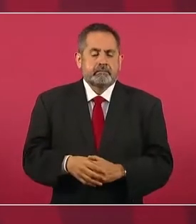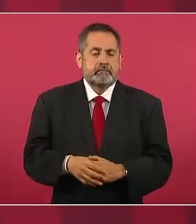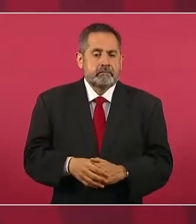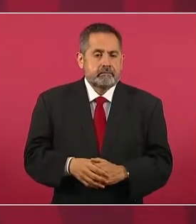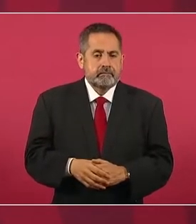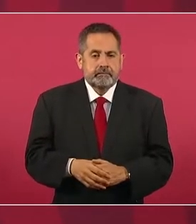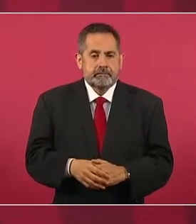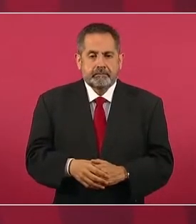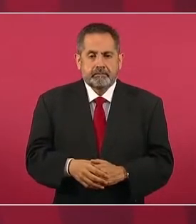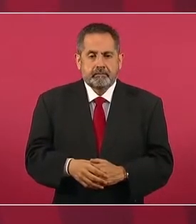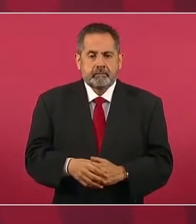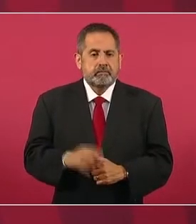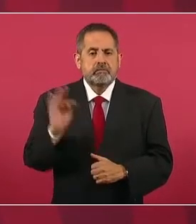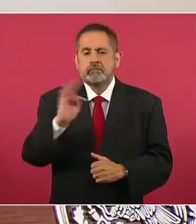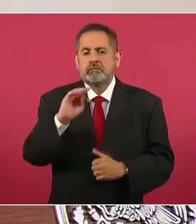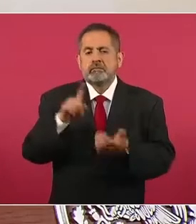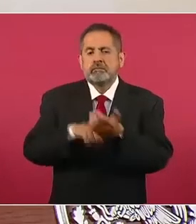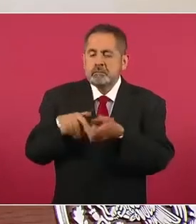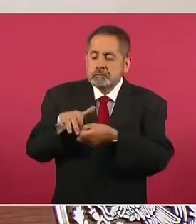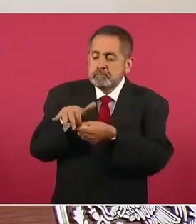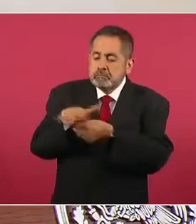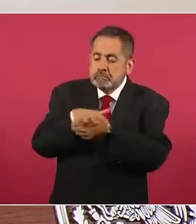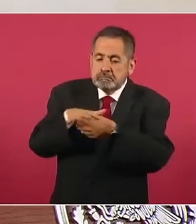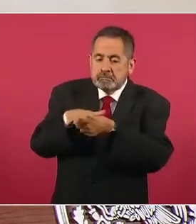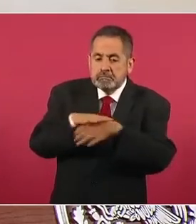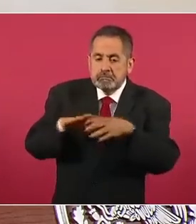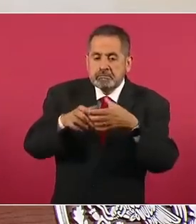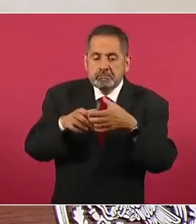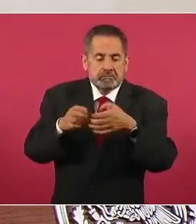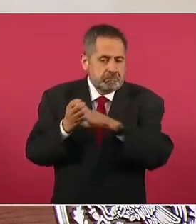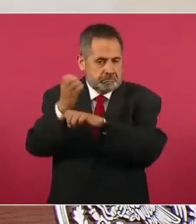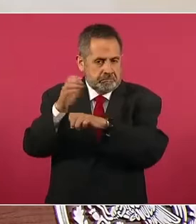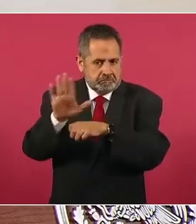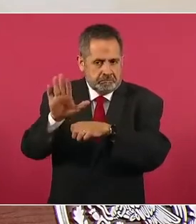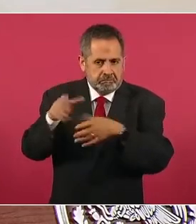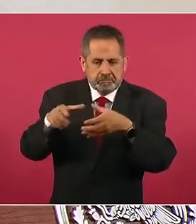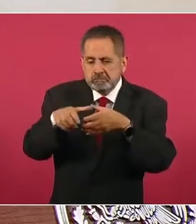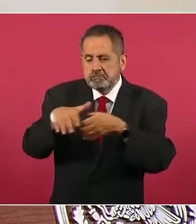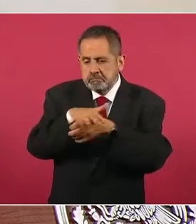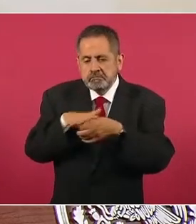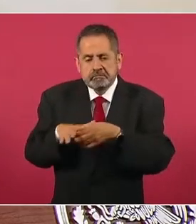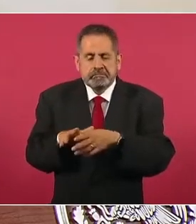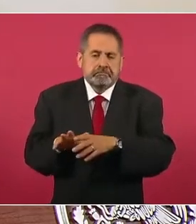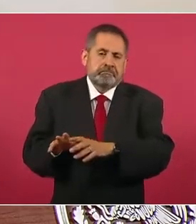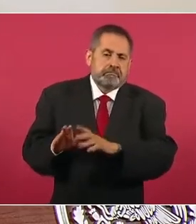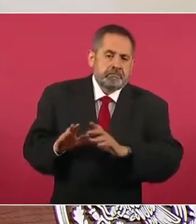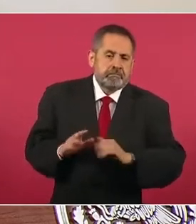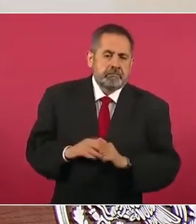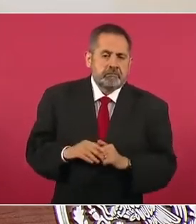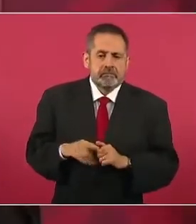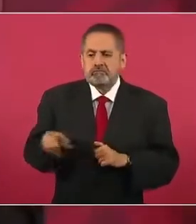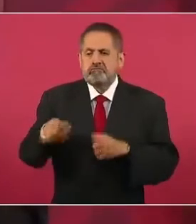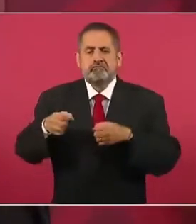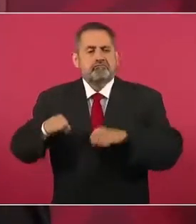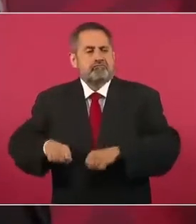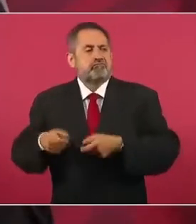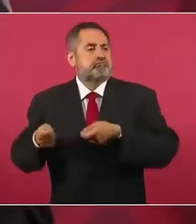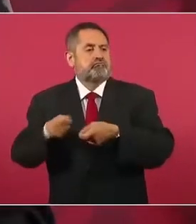puede ser que en el ámbito local dominen